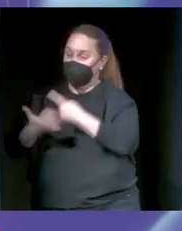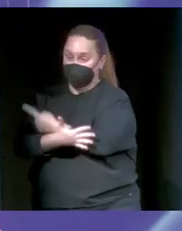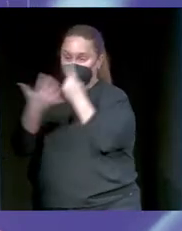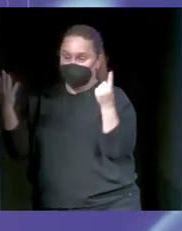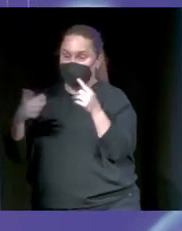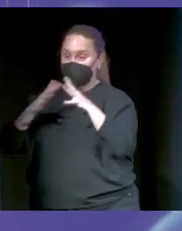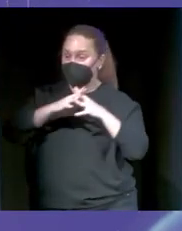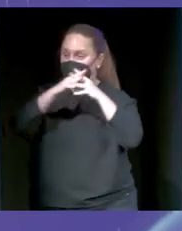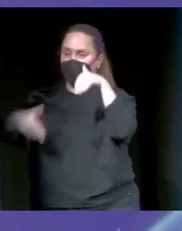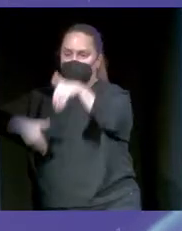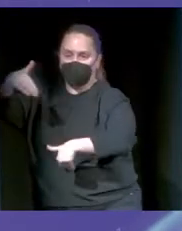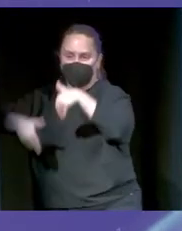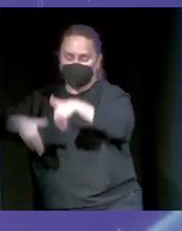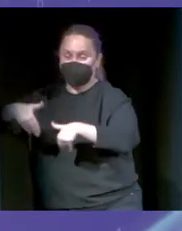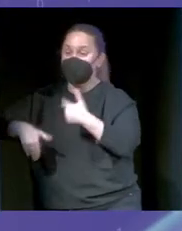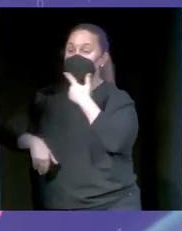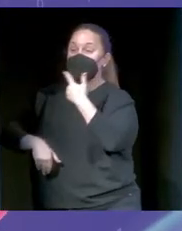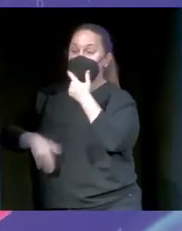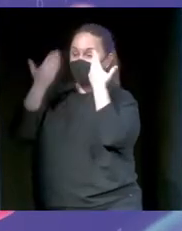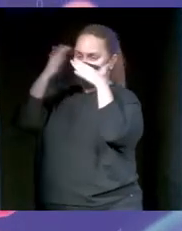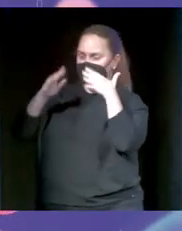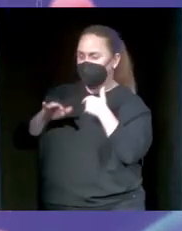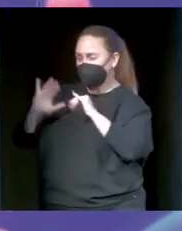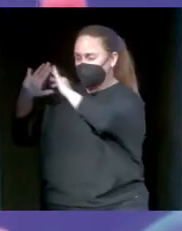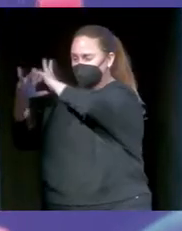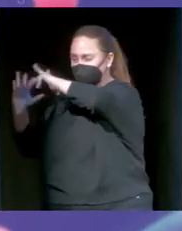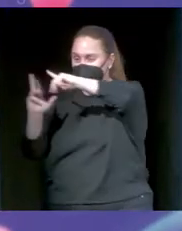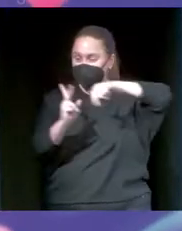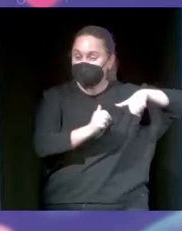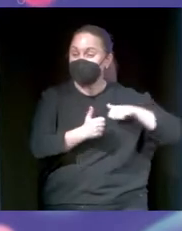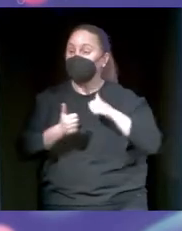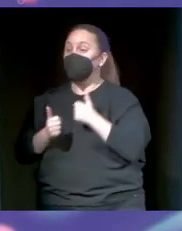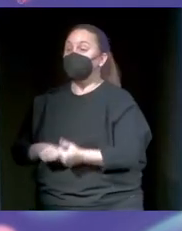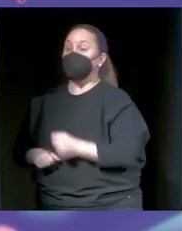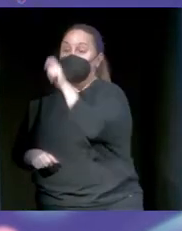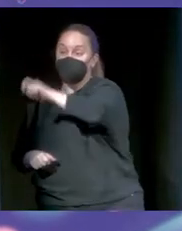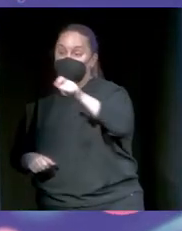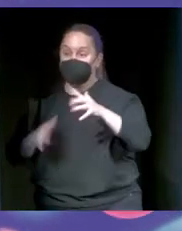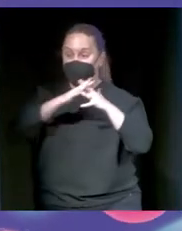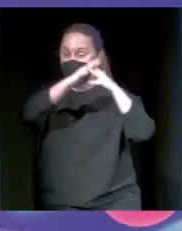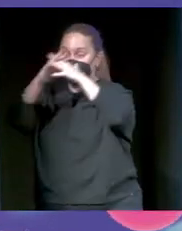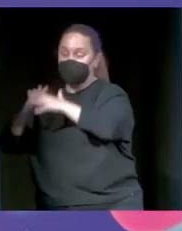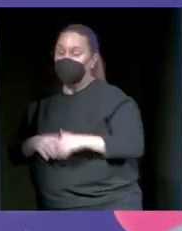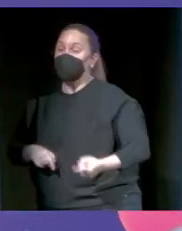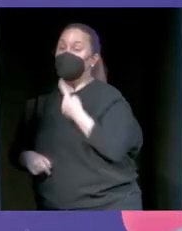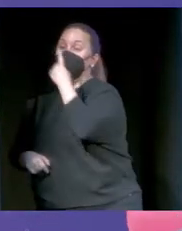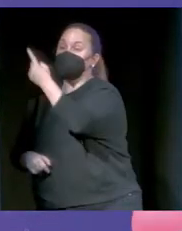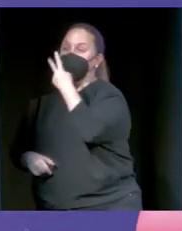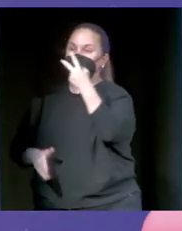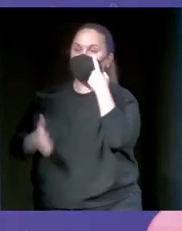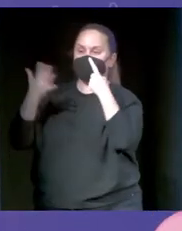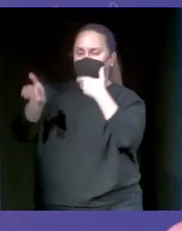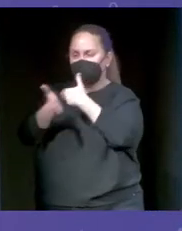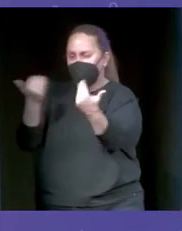en las que, según estimaciones de Facebook, 1026 millones de americanos recibieron mensajes de